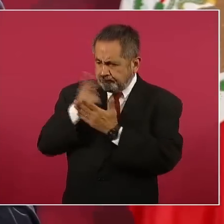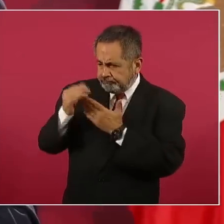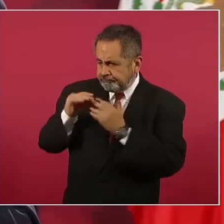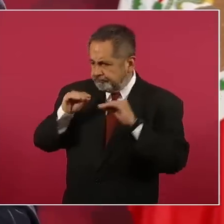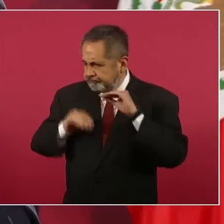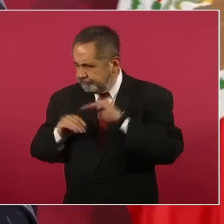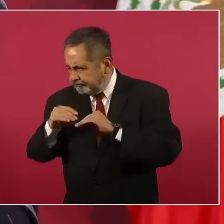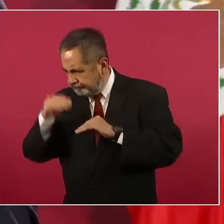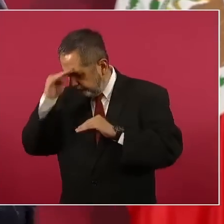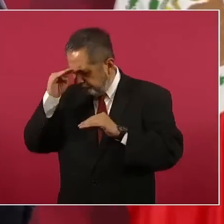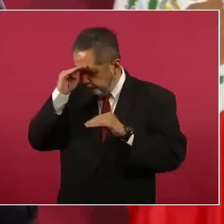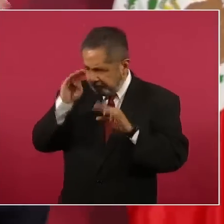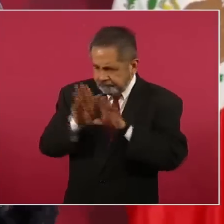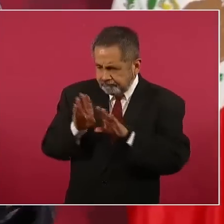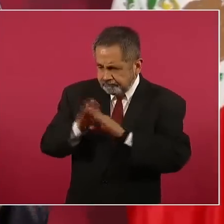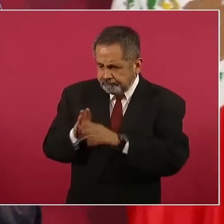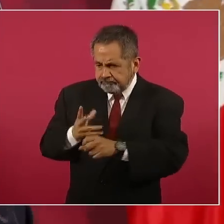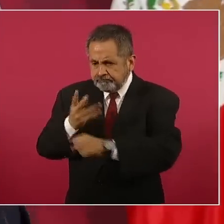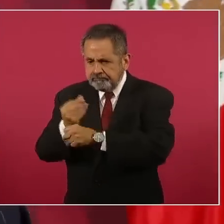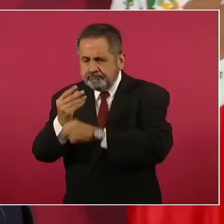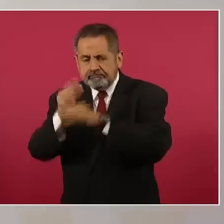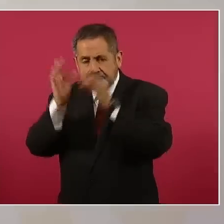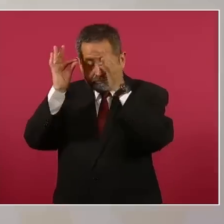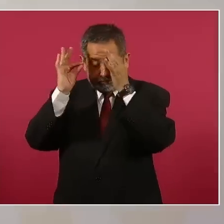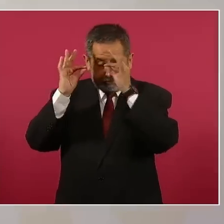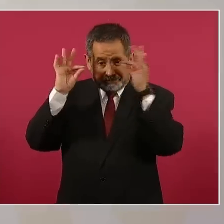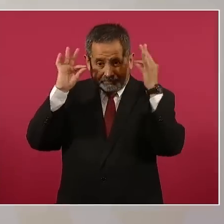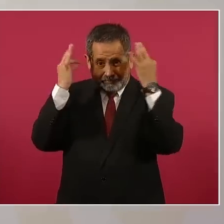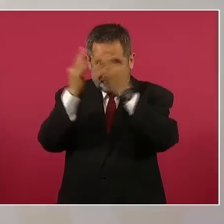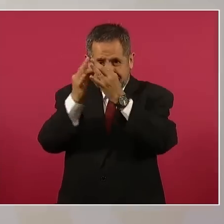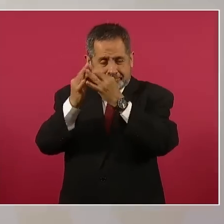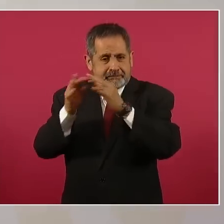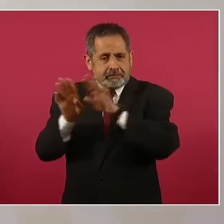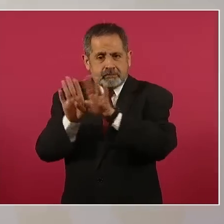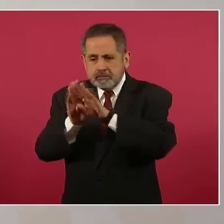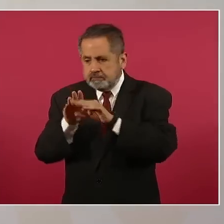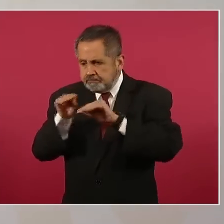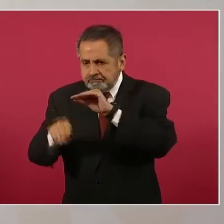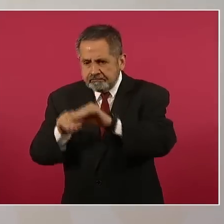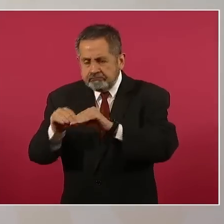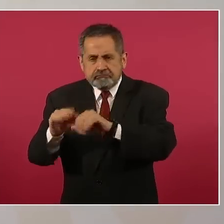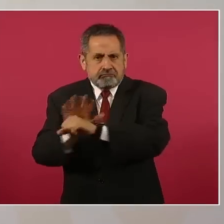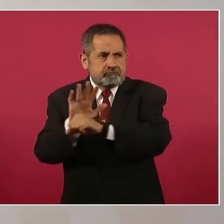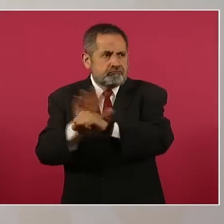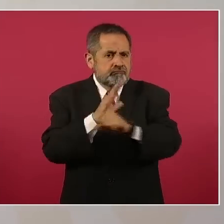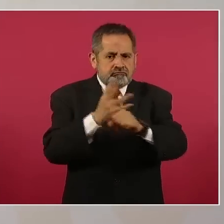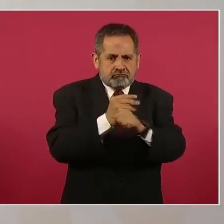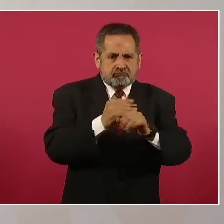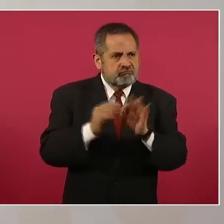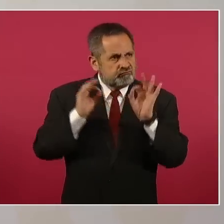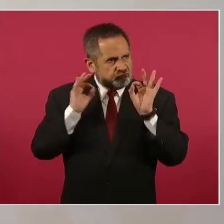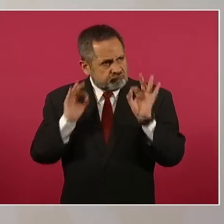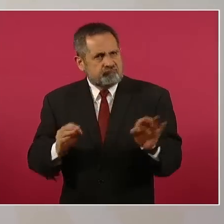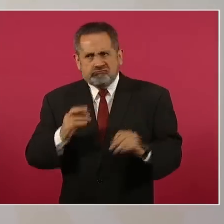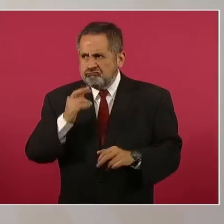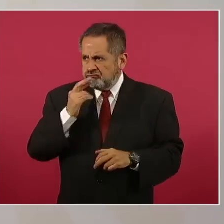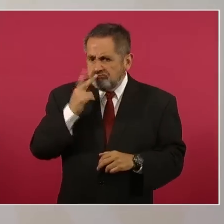ya aplicándolo, ¿en qué consiste? Pues en mejorar las aduanas,